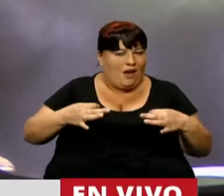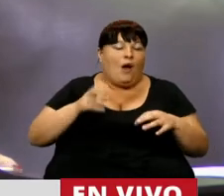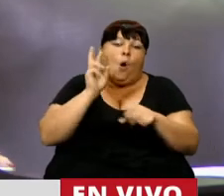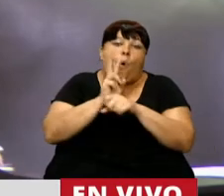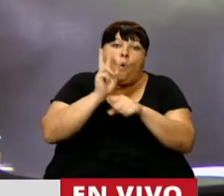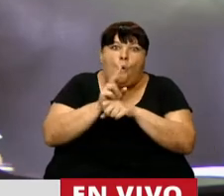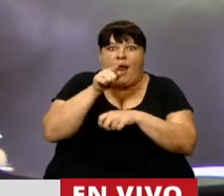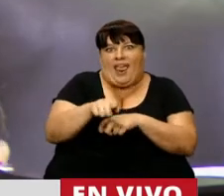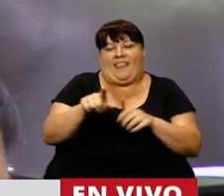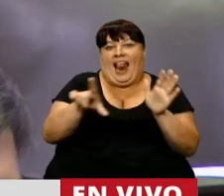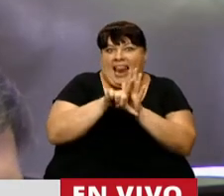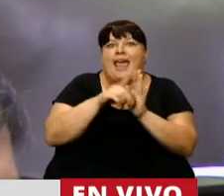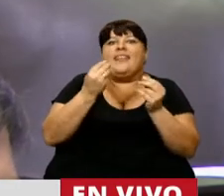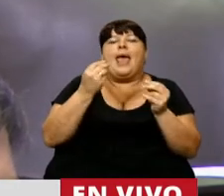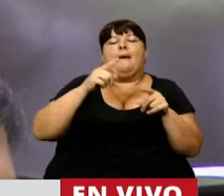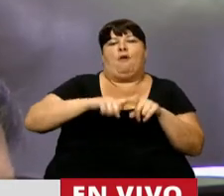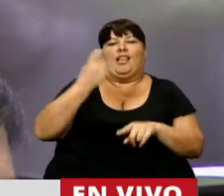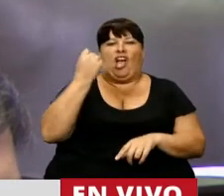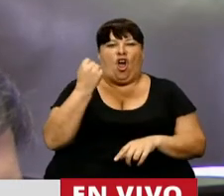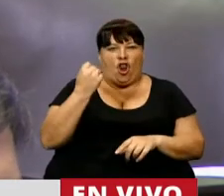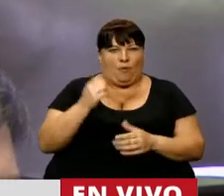defensa de este instrumento de política económica.